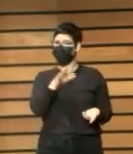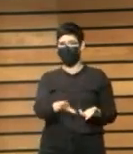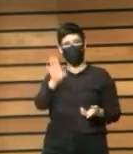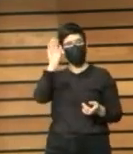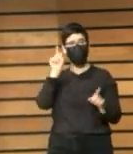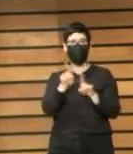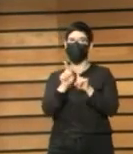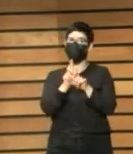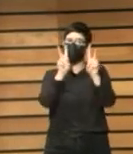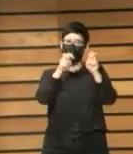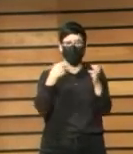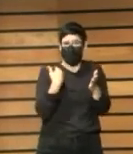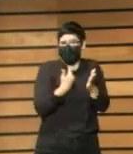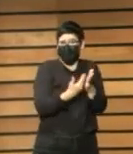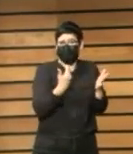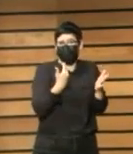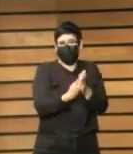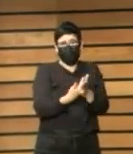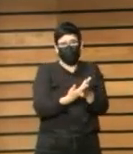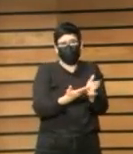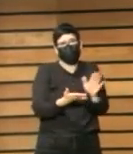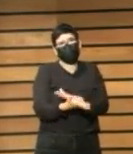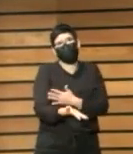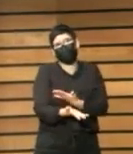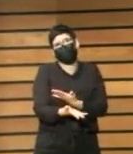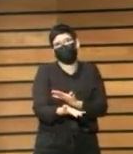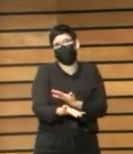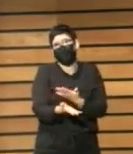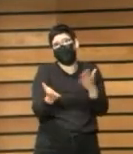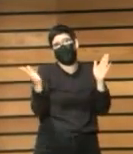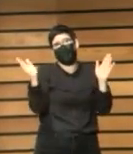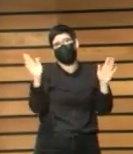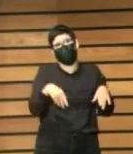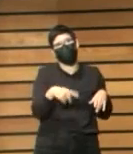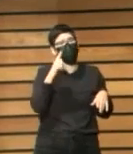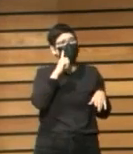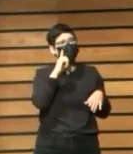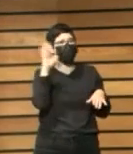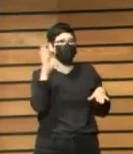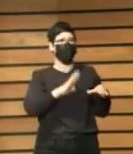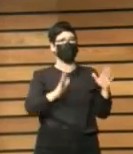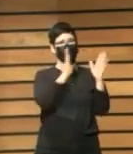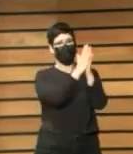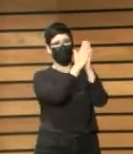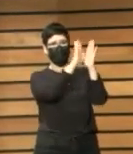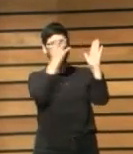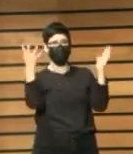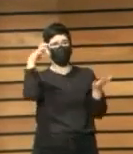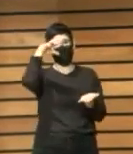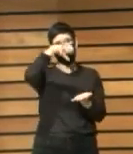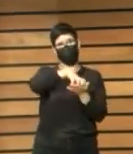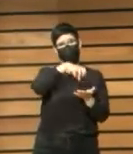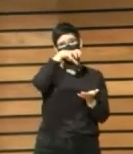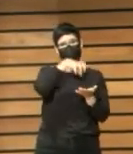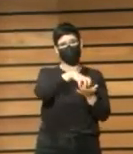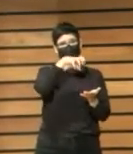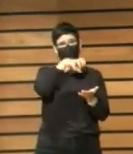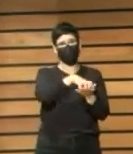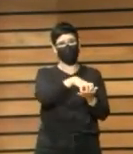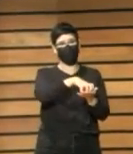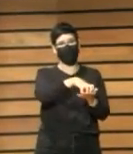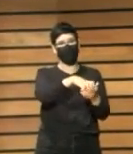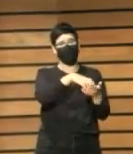certificación que es un poco sacar a las bibliotecas de esa obtención de la